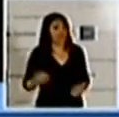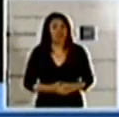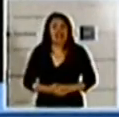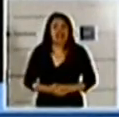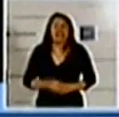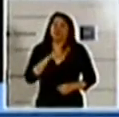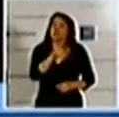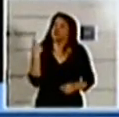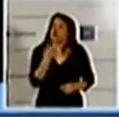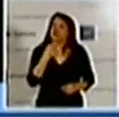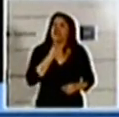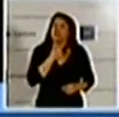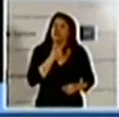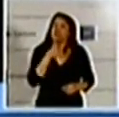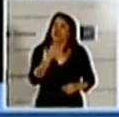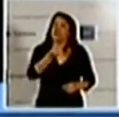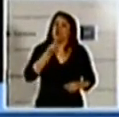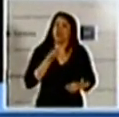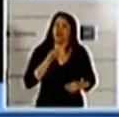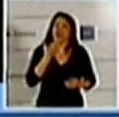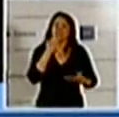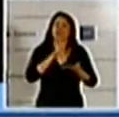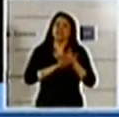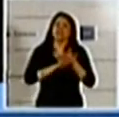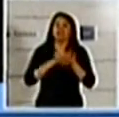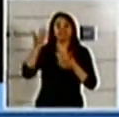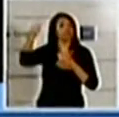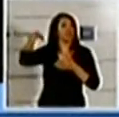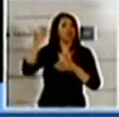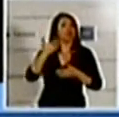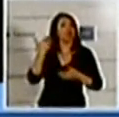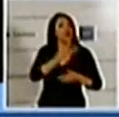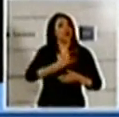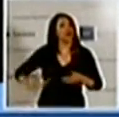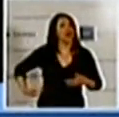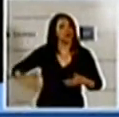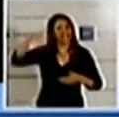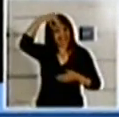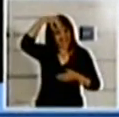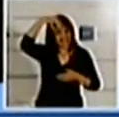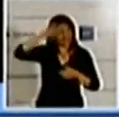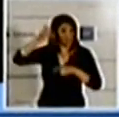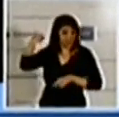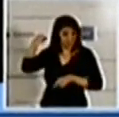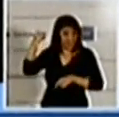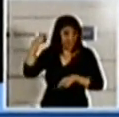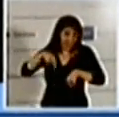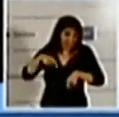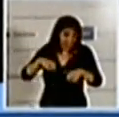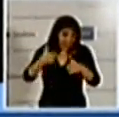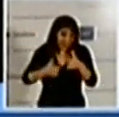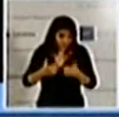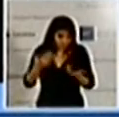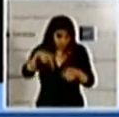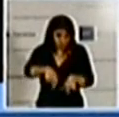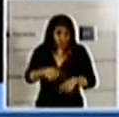recuperar la promesa del gobernador Schiaretti, gobernador electo, que quiere sanear la ciudad colocando